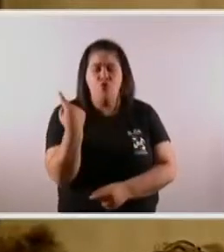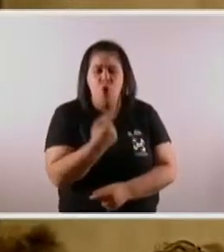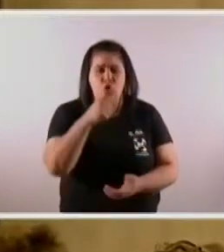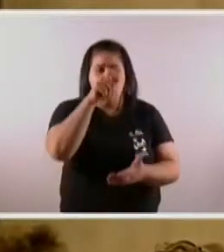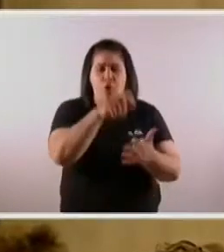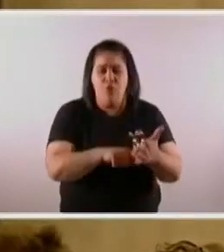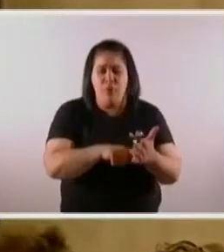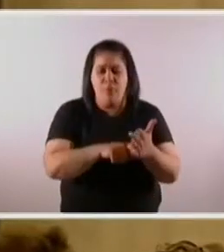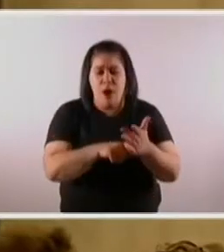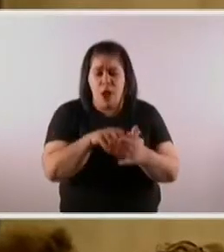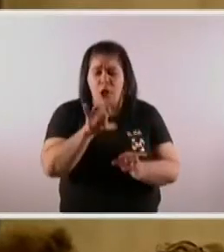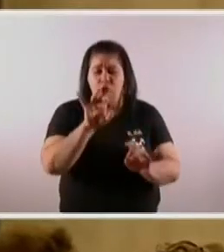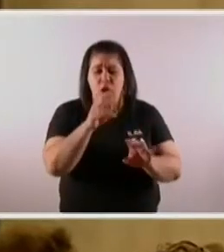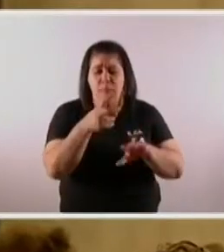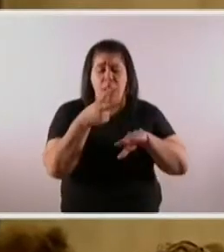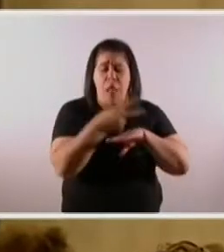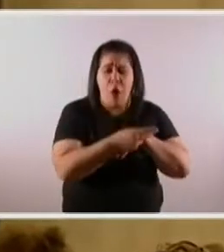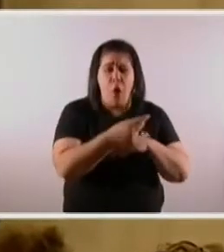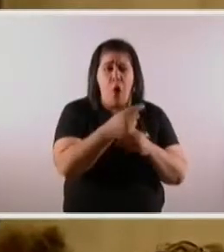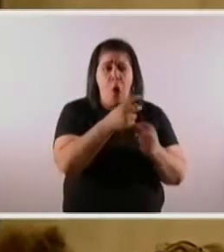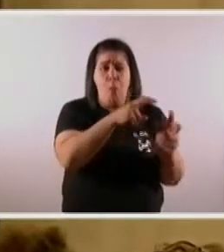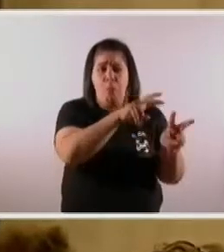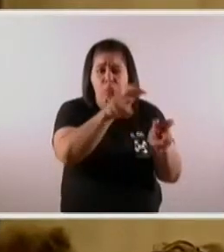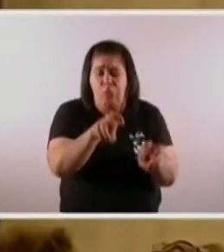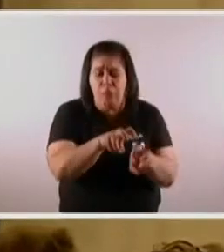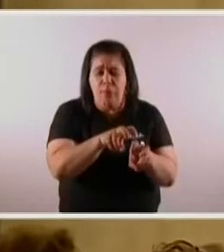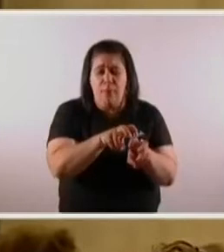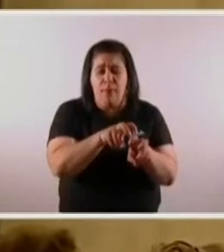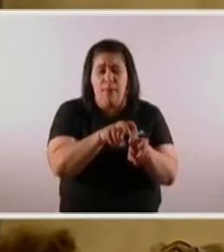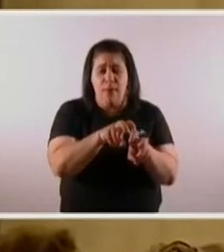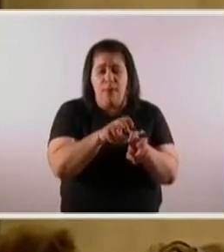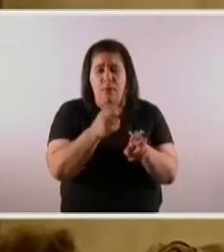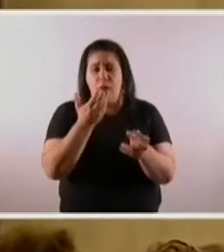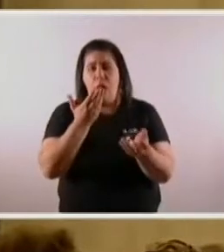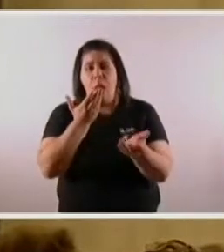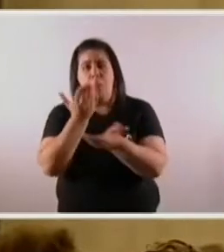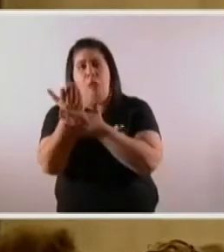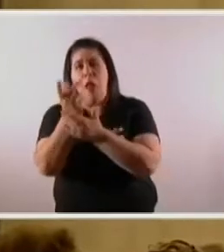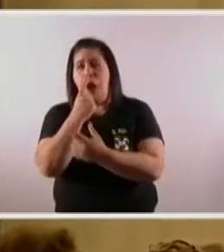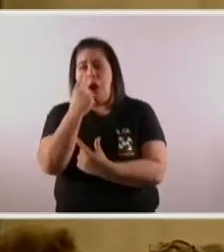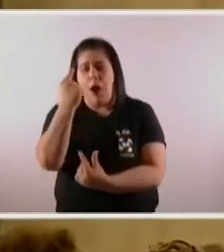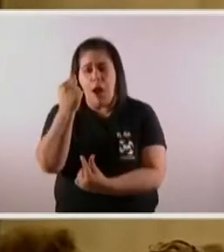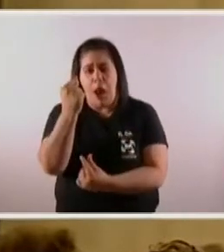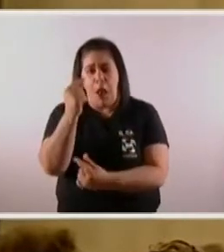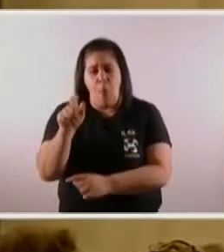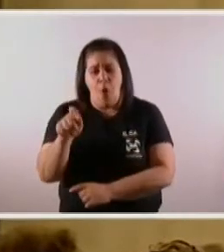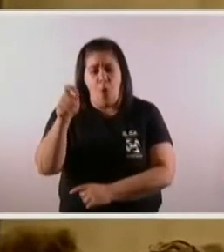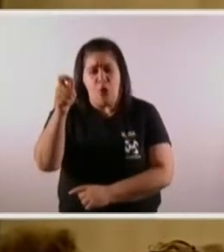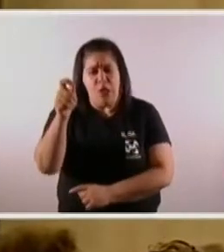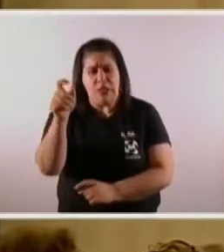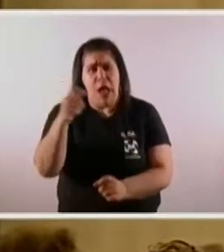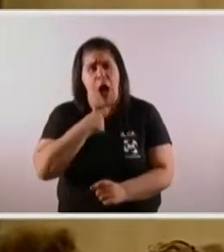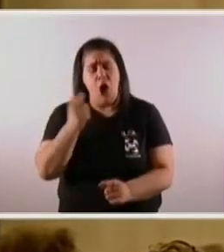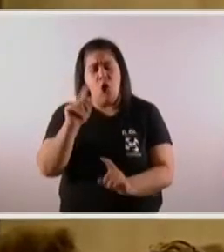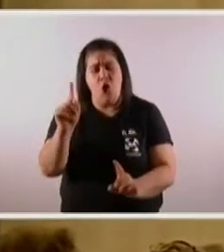recorte que nos hicieron inconstitucional, no hagamos reclamos ante la justicia. Inconcebible.